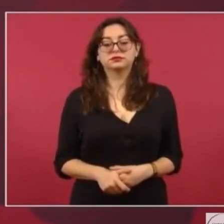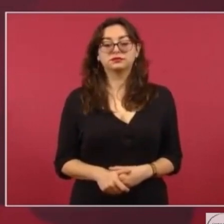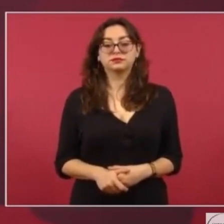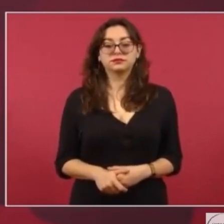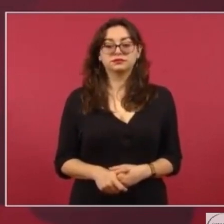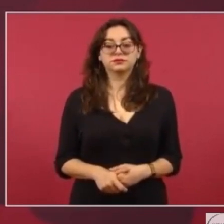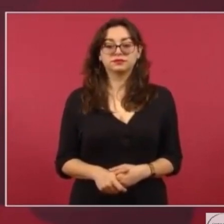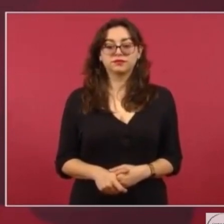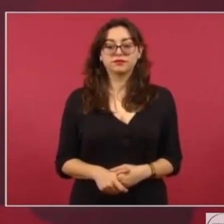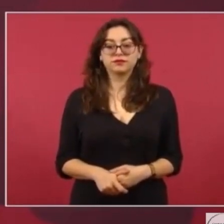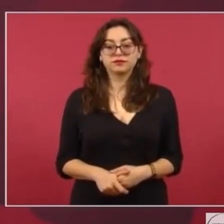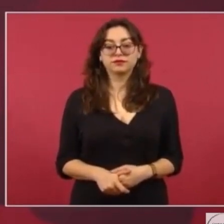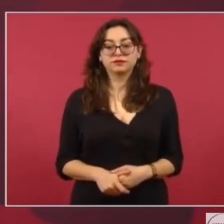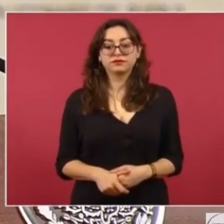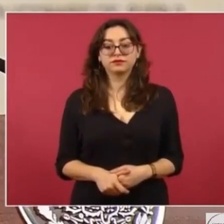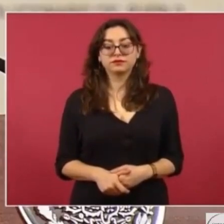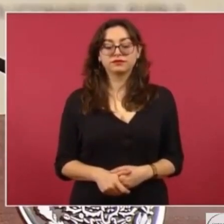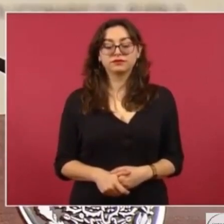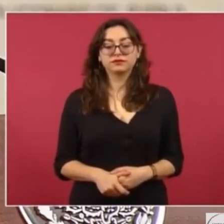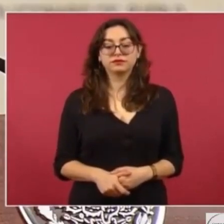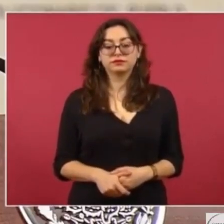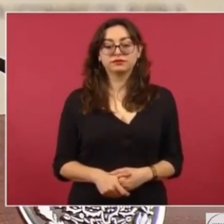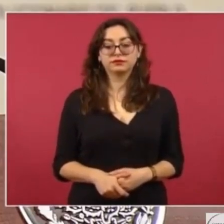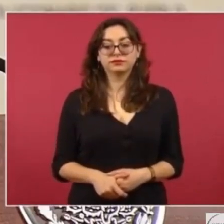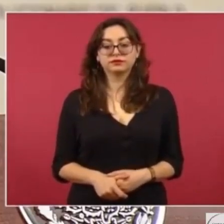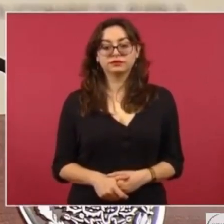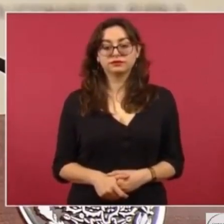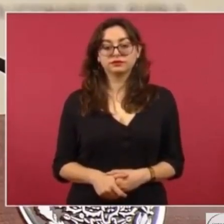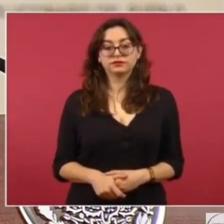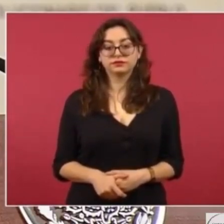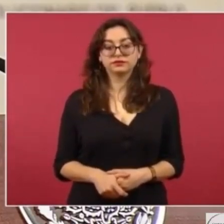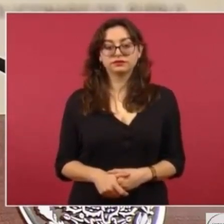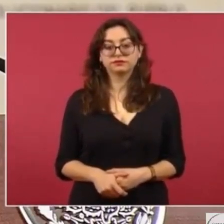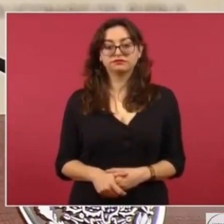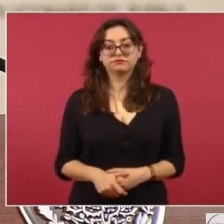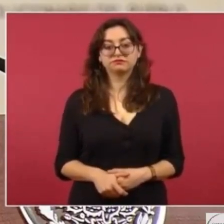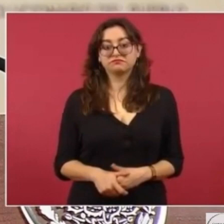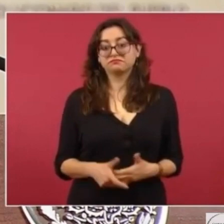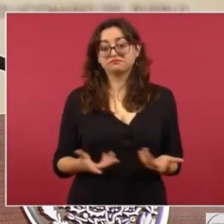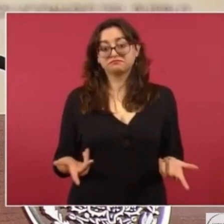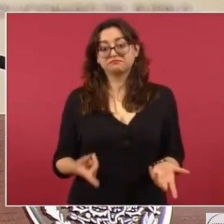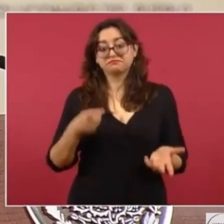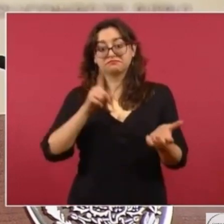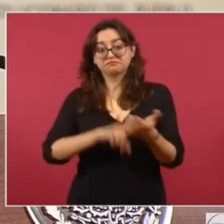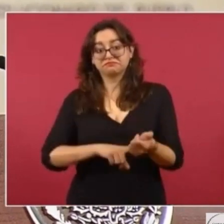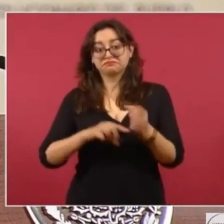son mafias de la academia